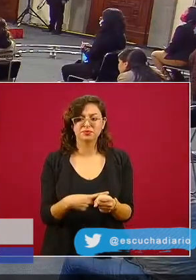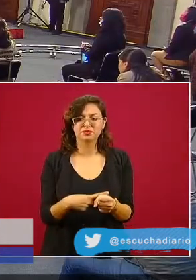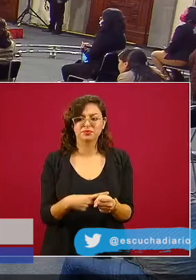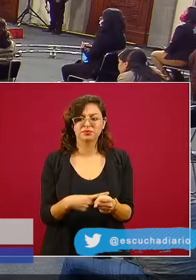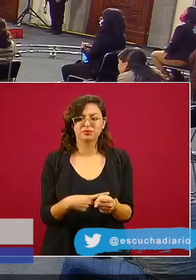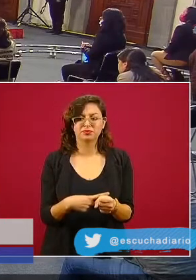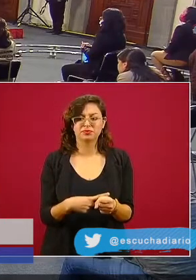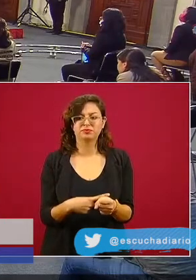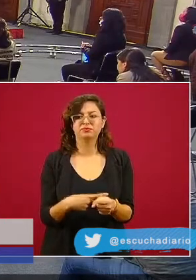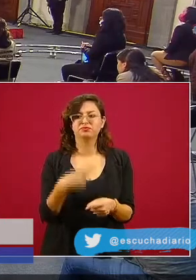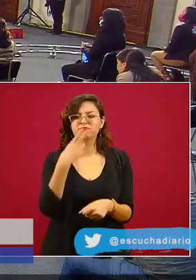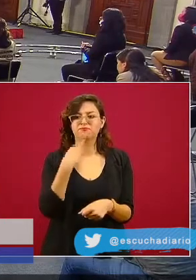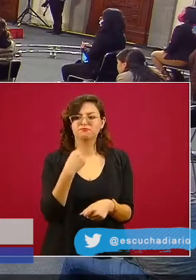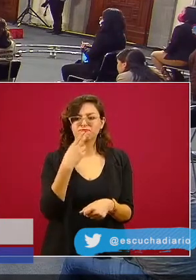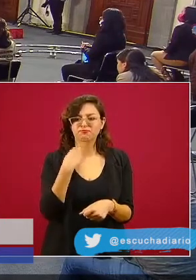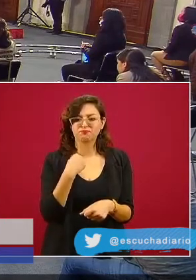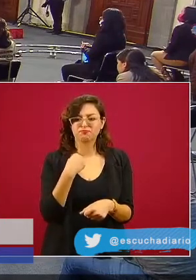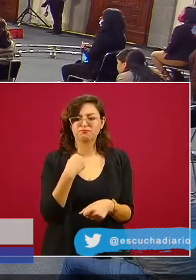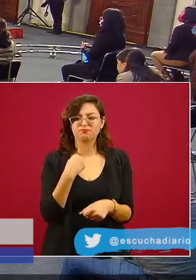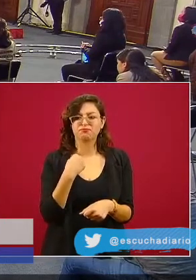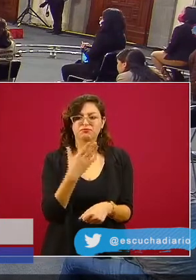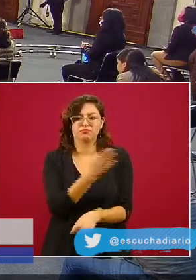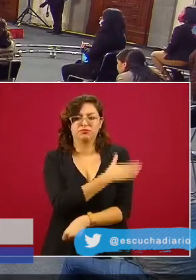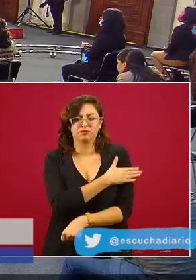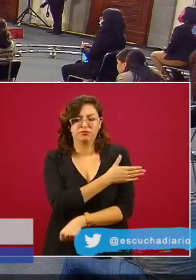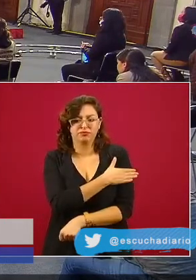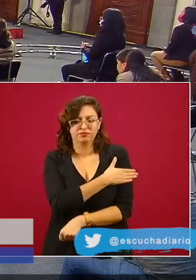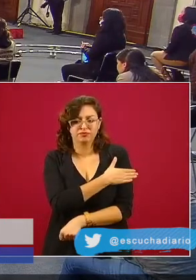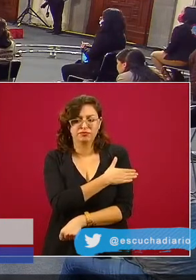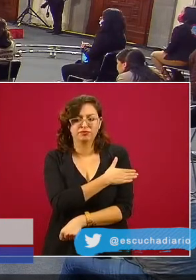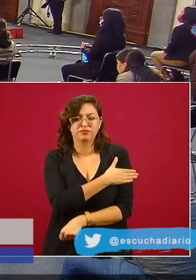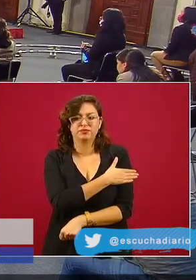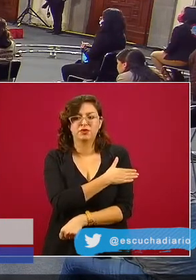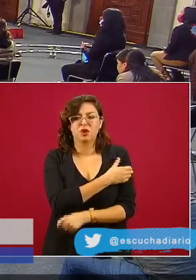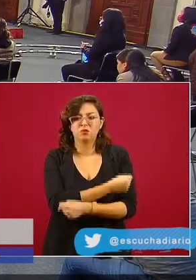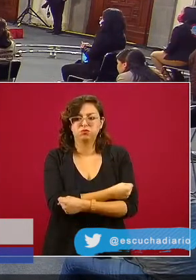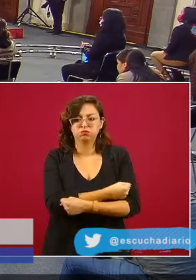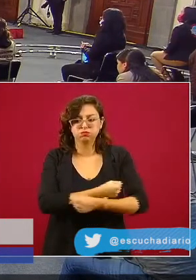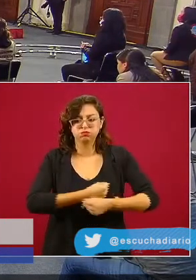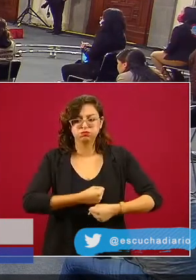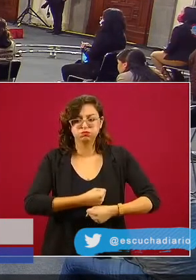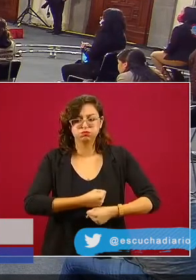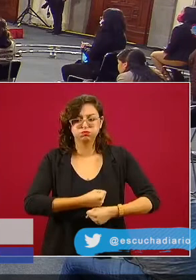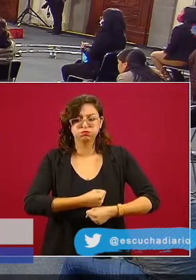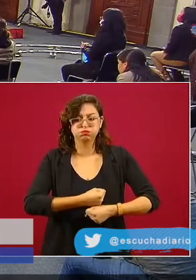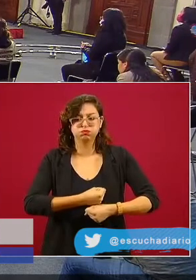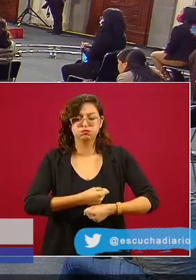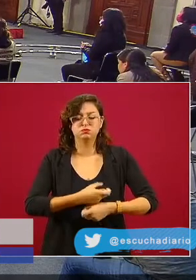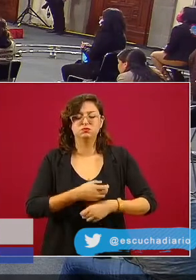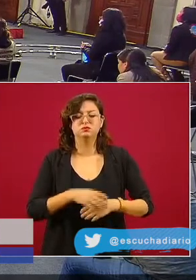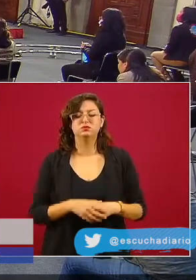diabetes por hipertensión obesidad y que